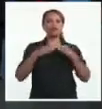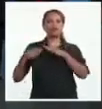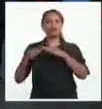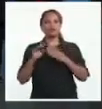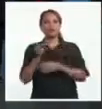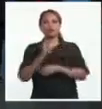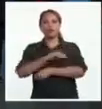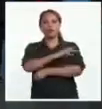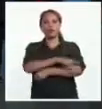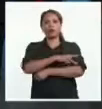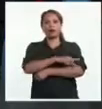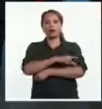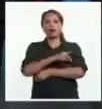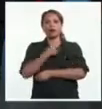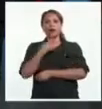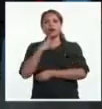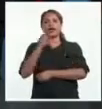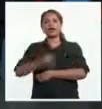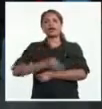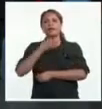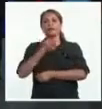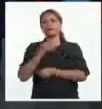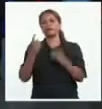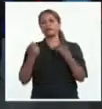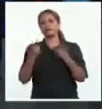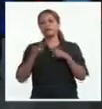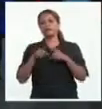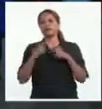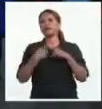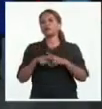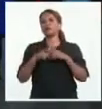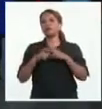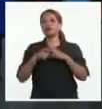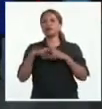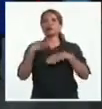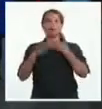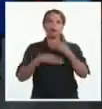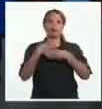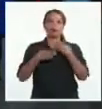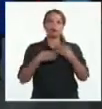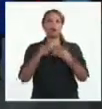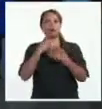y Occidente, Widodo enfatizó en la necesidad de resolver las diferencias por la vía diplomática.